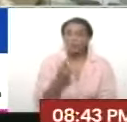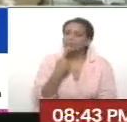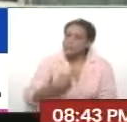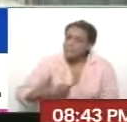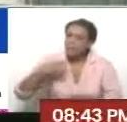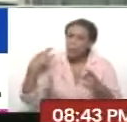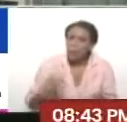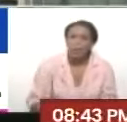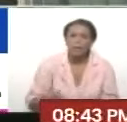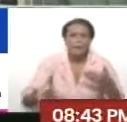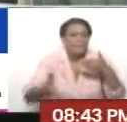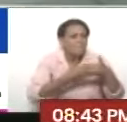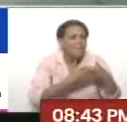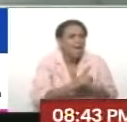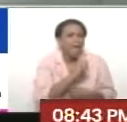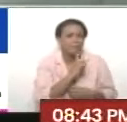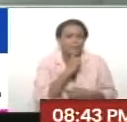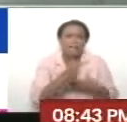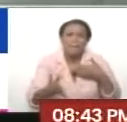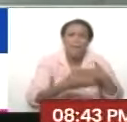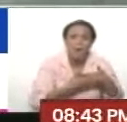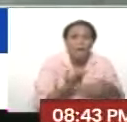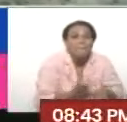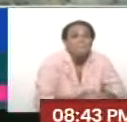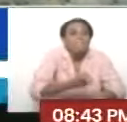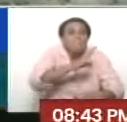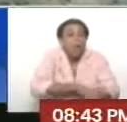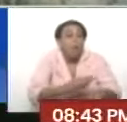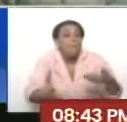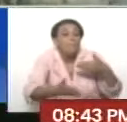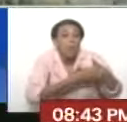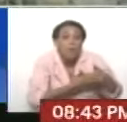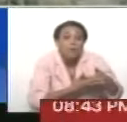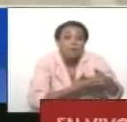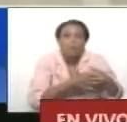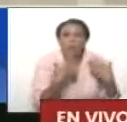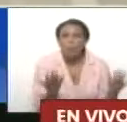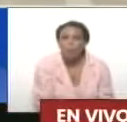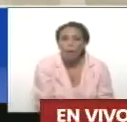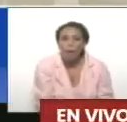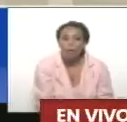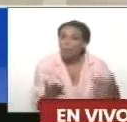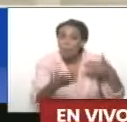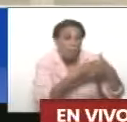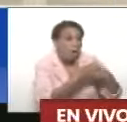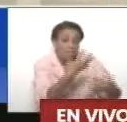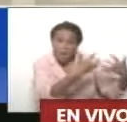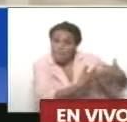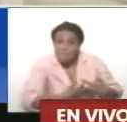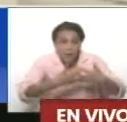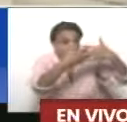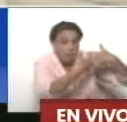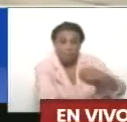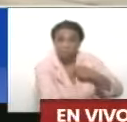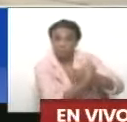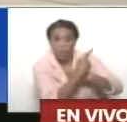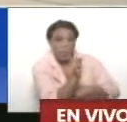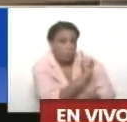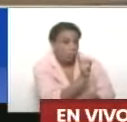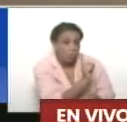digo, el peor bloqueo, el peor bloqueo, no es el bloqueo del imperialismo criminal.